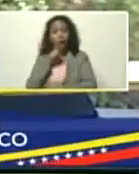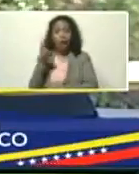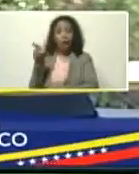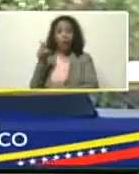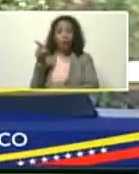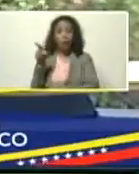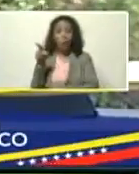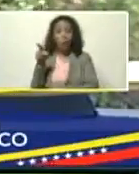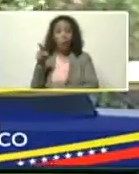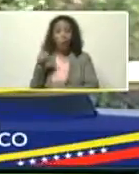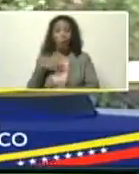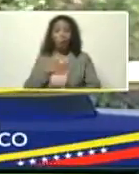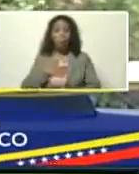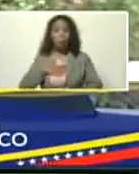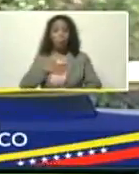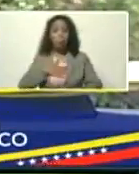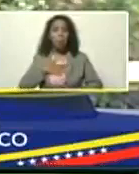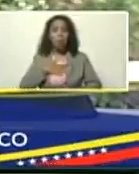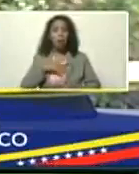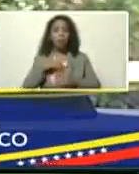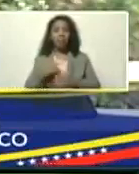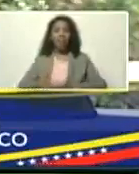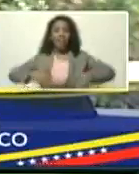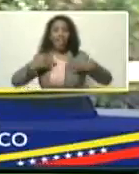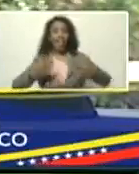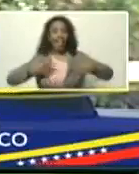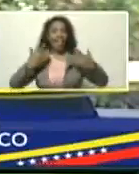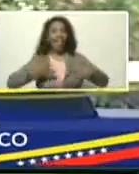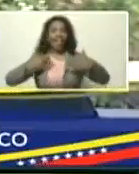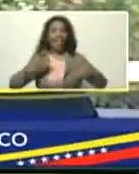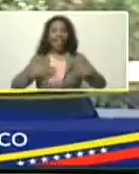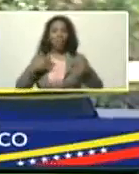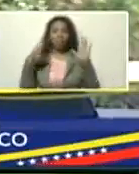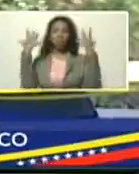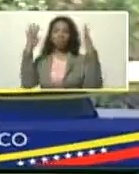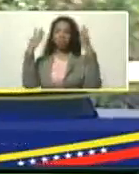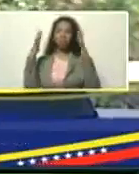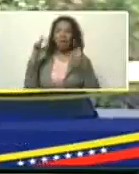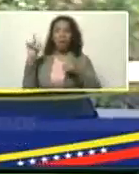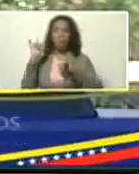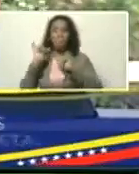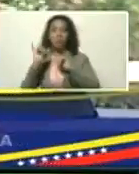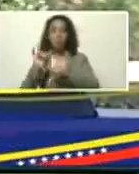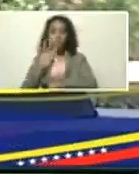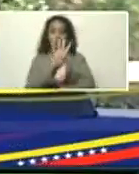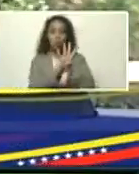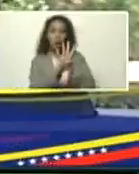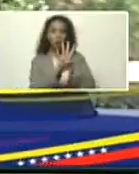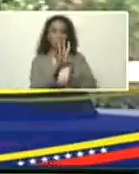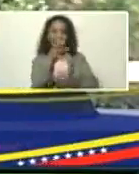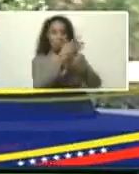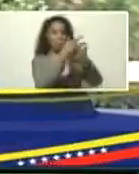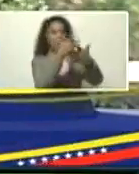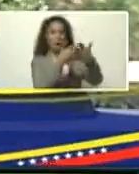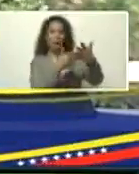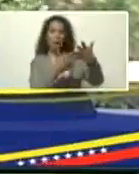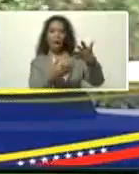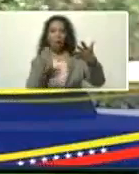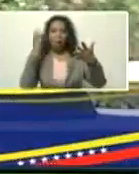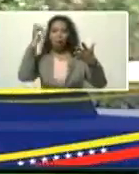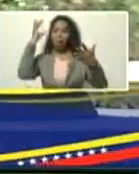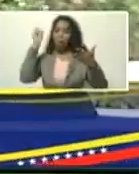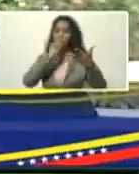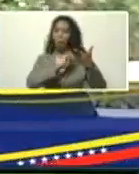se conforman, y se alegran, con aplaudirse, cuatro párrafos, redactar un